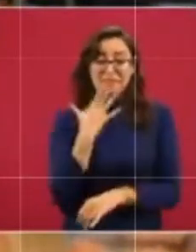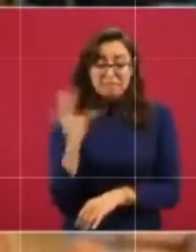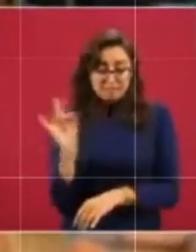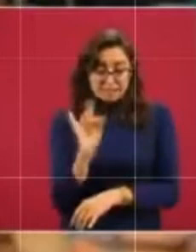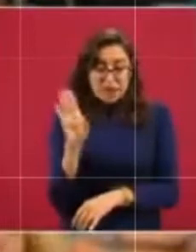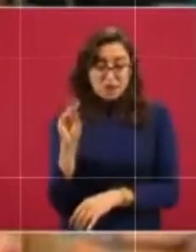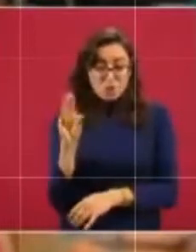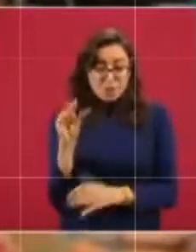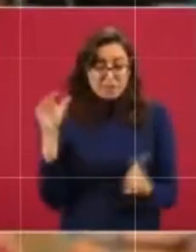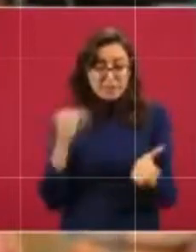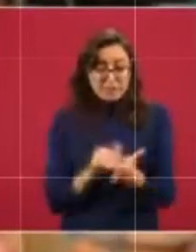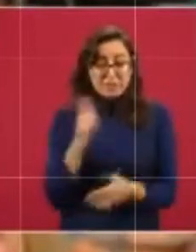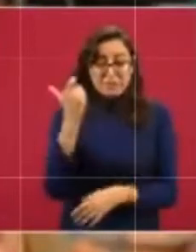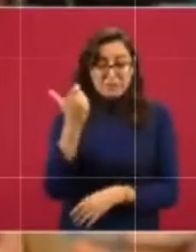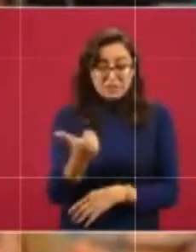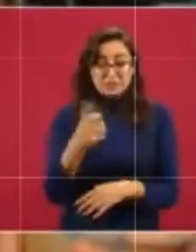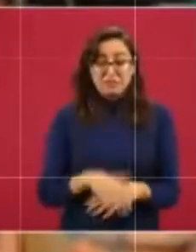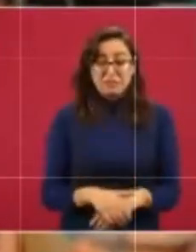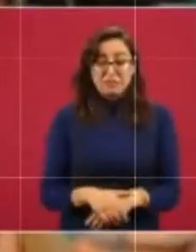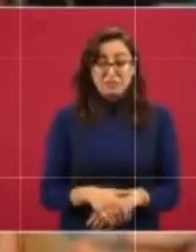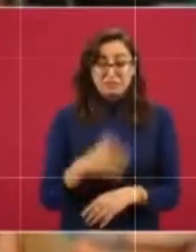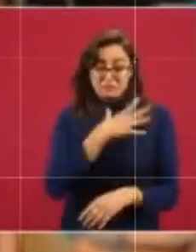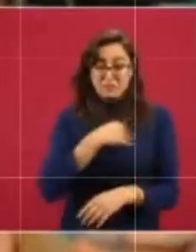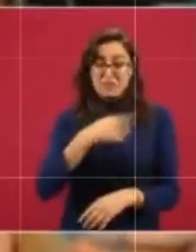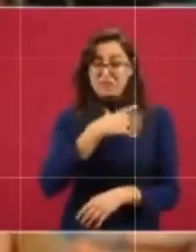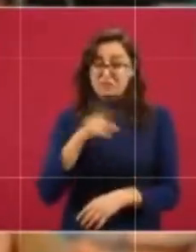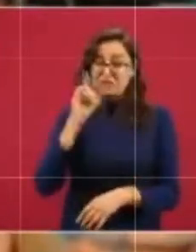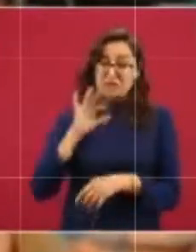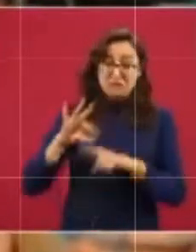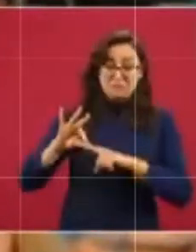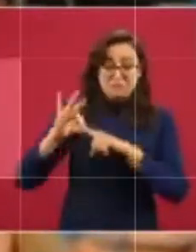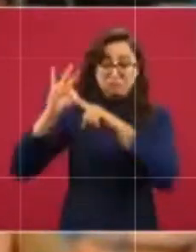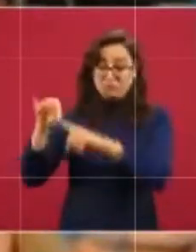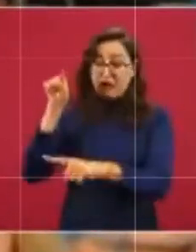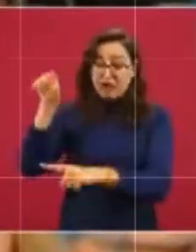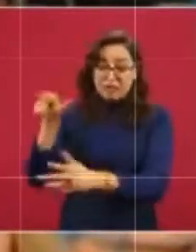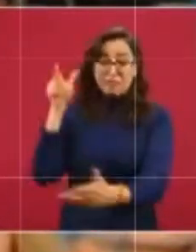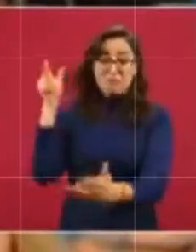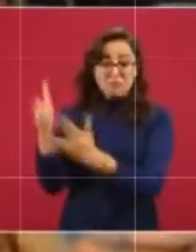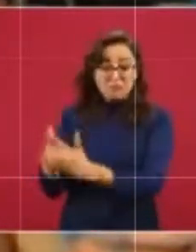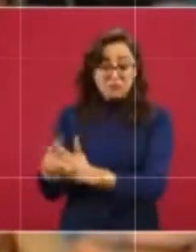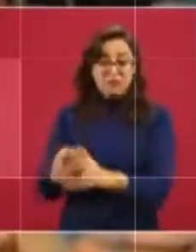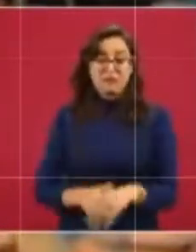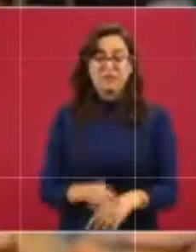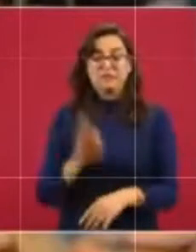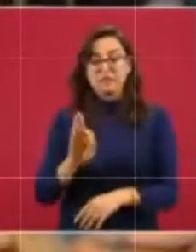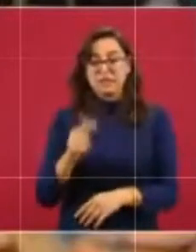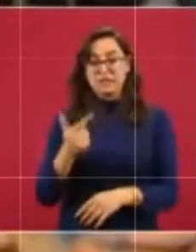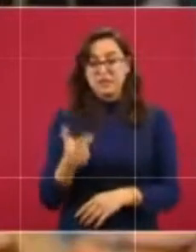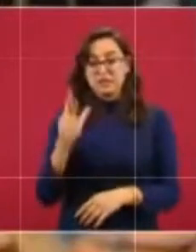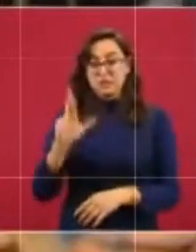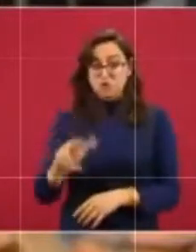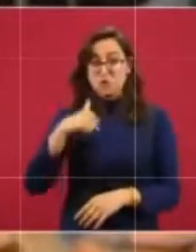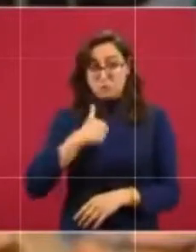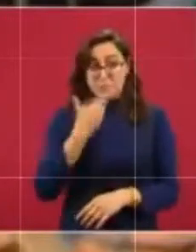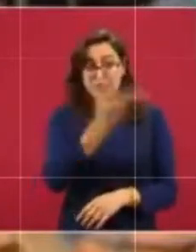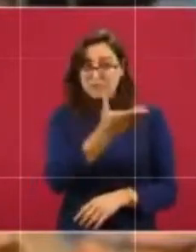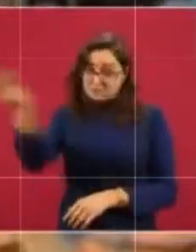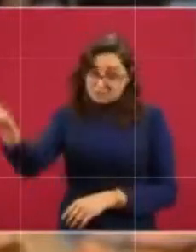haber llevado a mi hija, ahí donde la asesinaron. Pedí a la Fiscalía General de la República que atrajeran el caso,